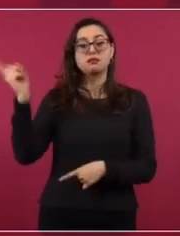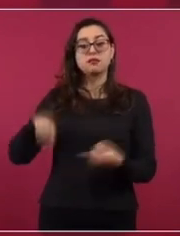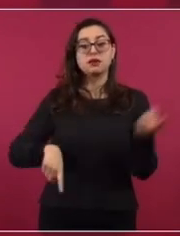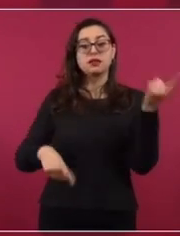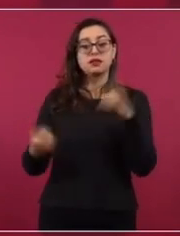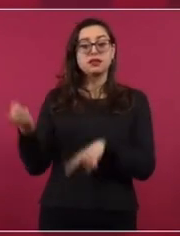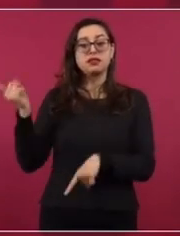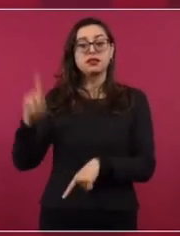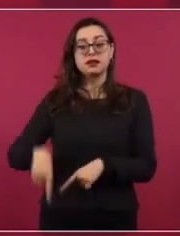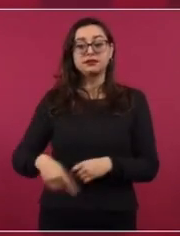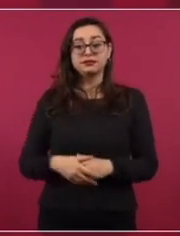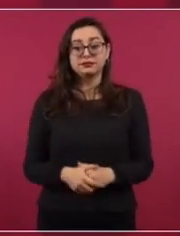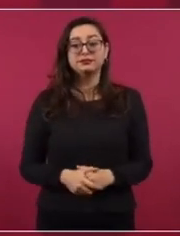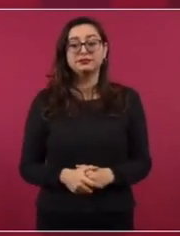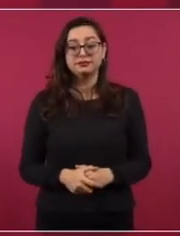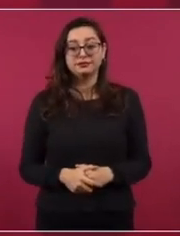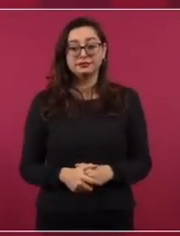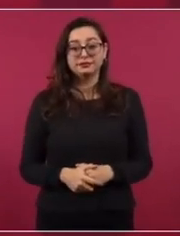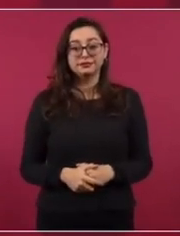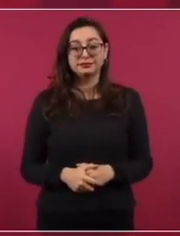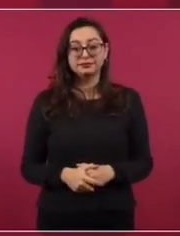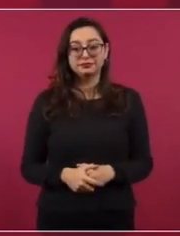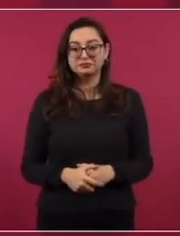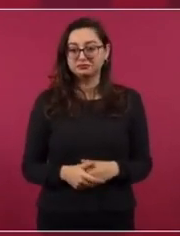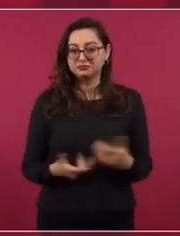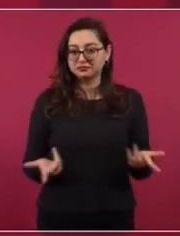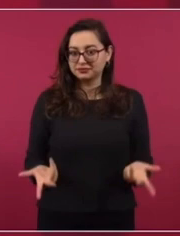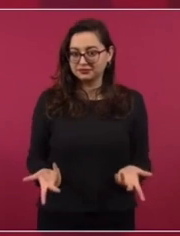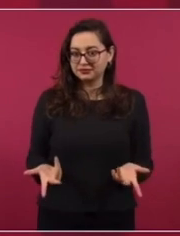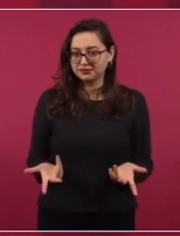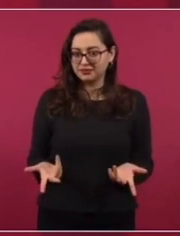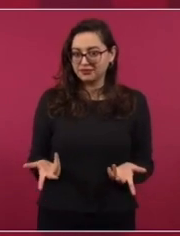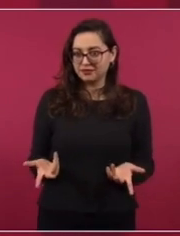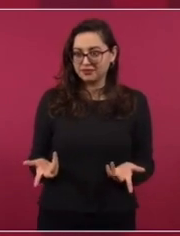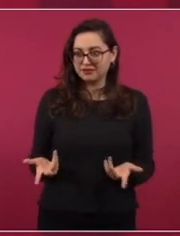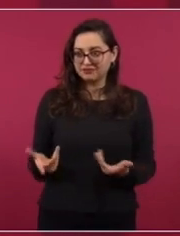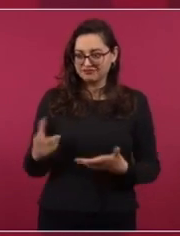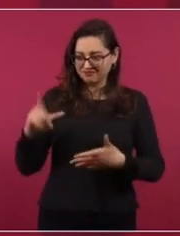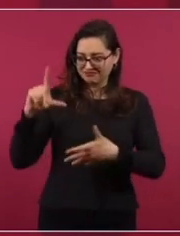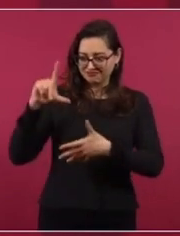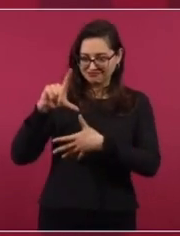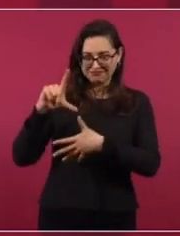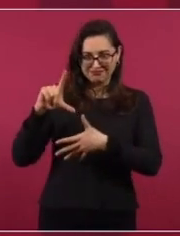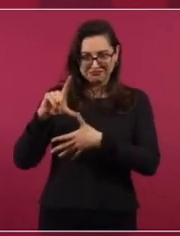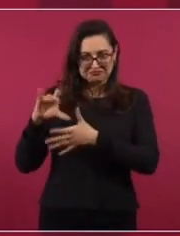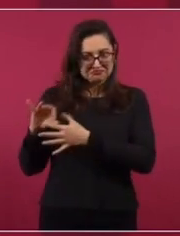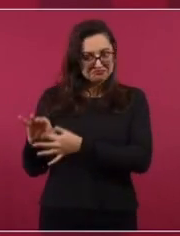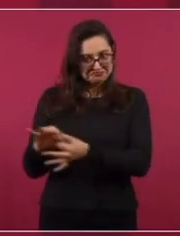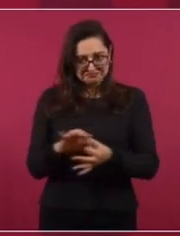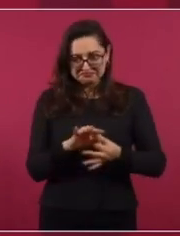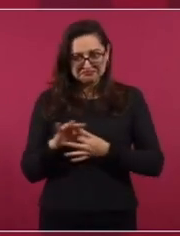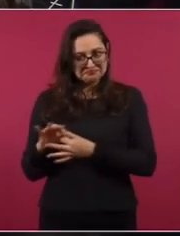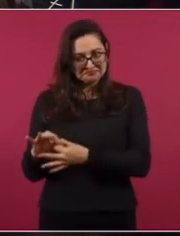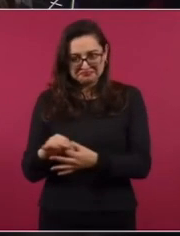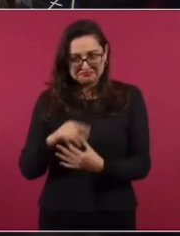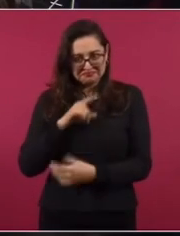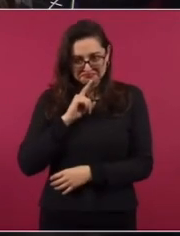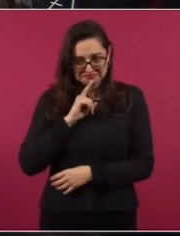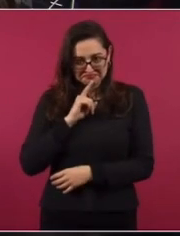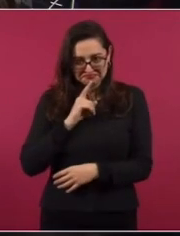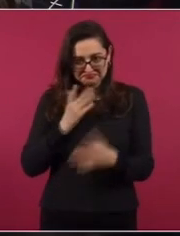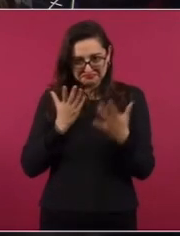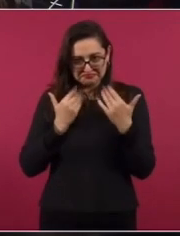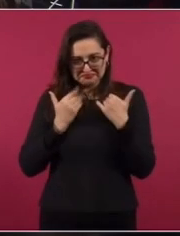¿Qué no son pueblos vecinos, Perú